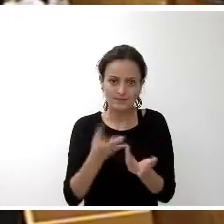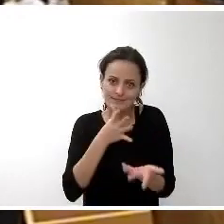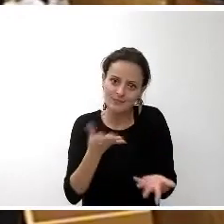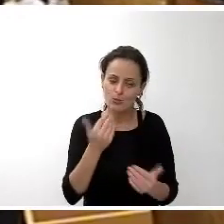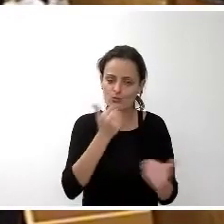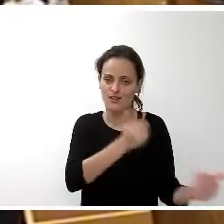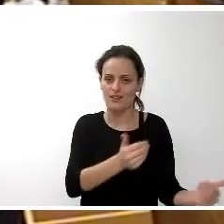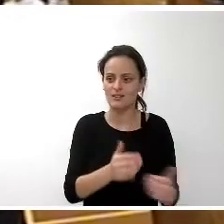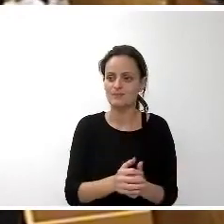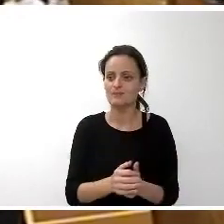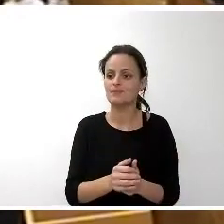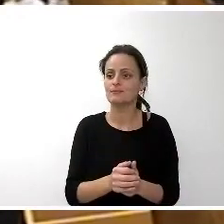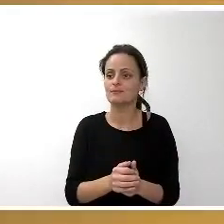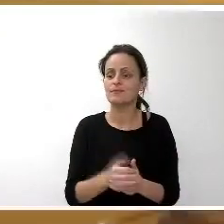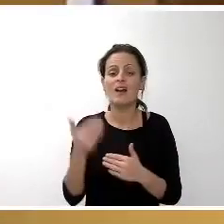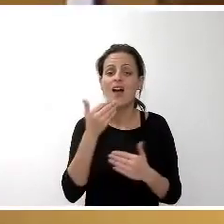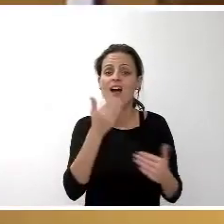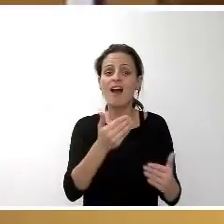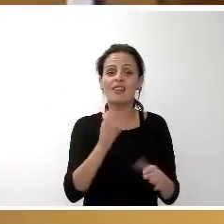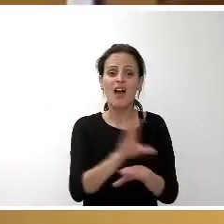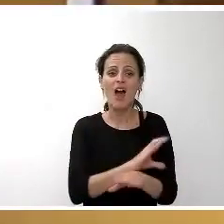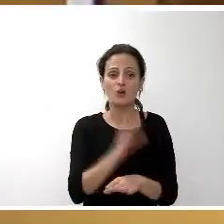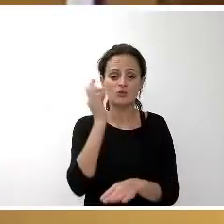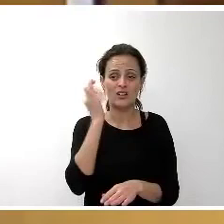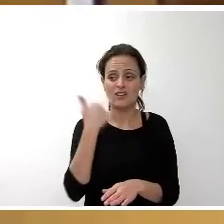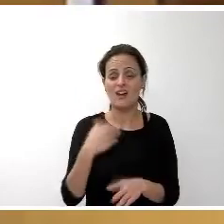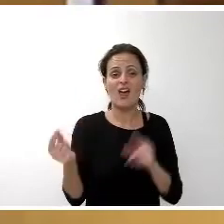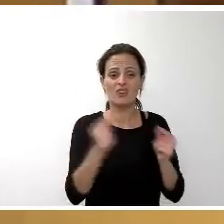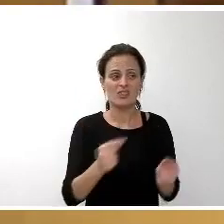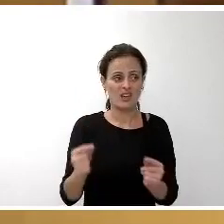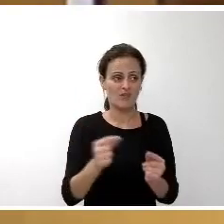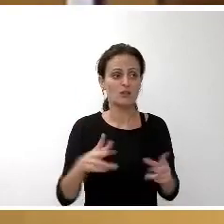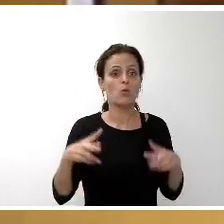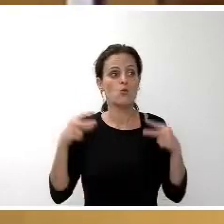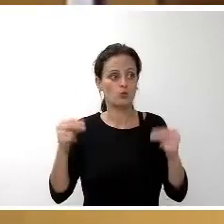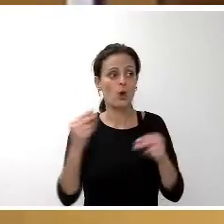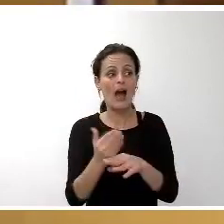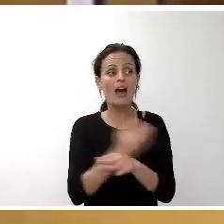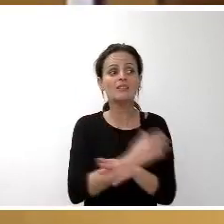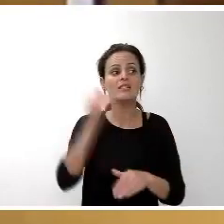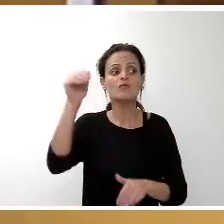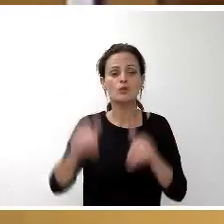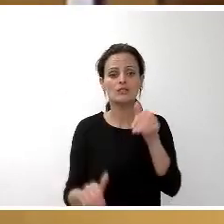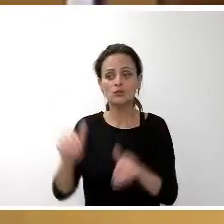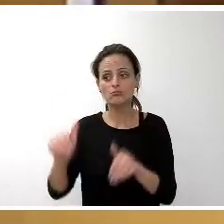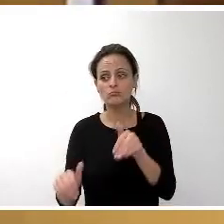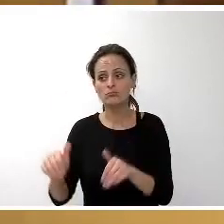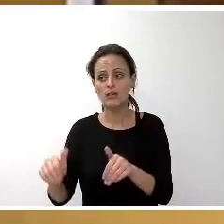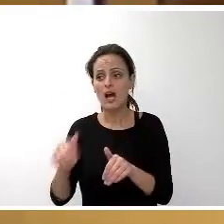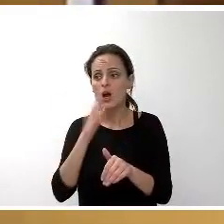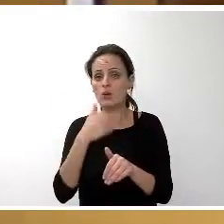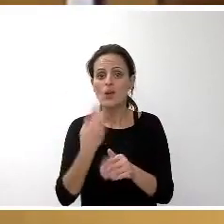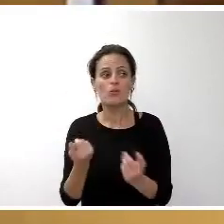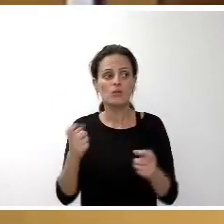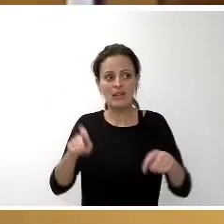muchas gracias señora consejera concluido el debate y antes de proceder a la votación voy a hacer un receso